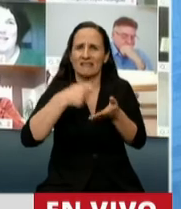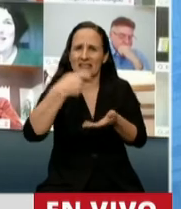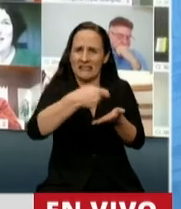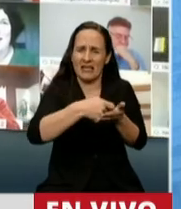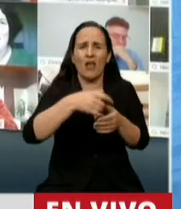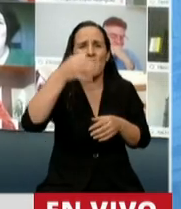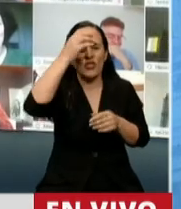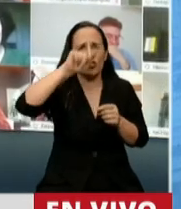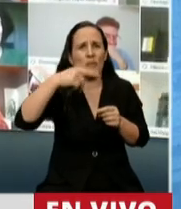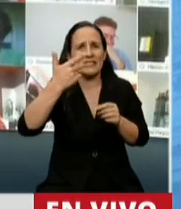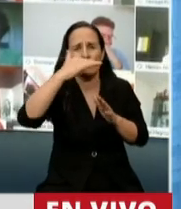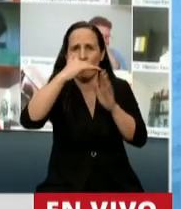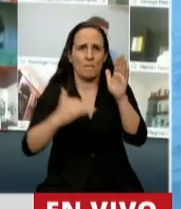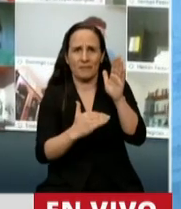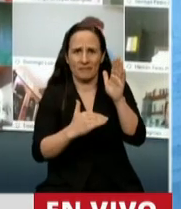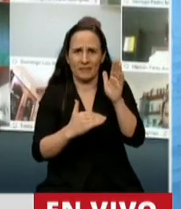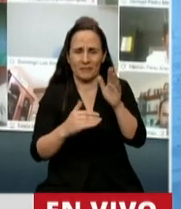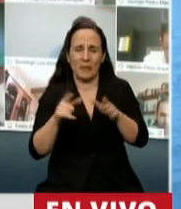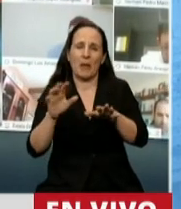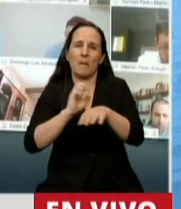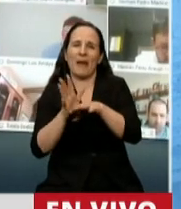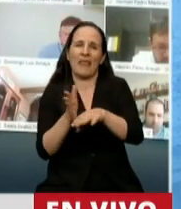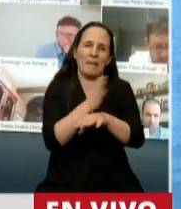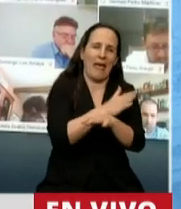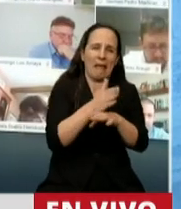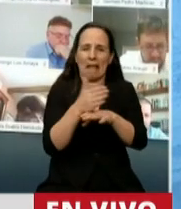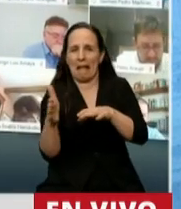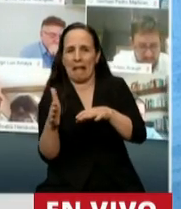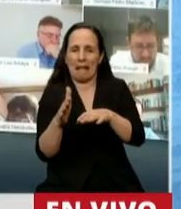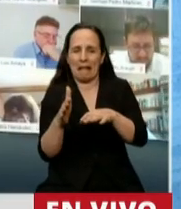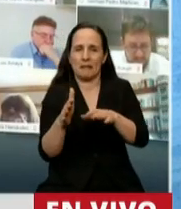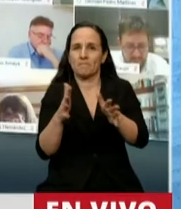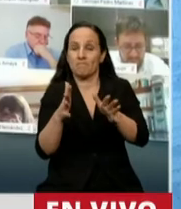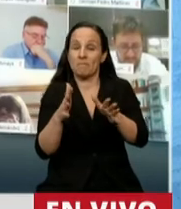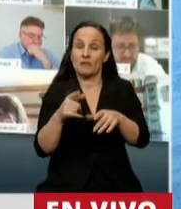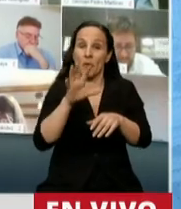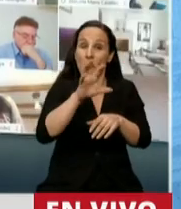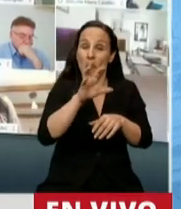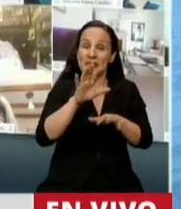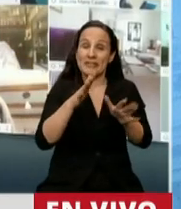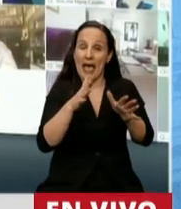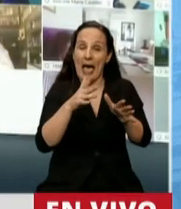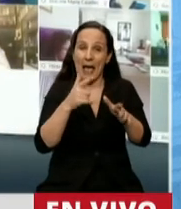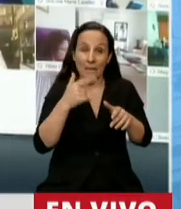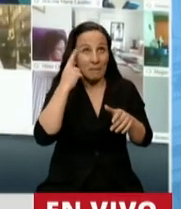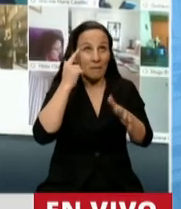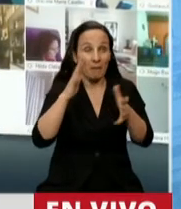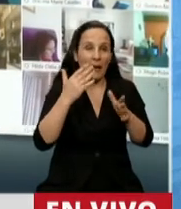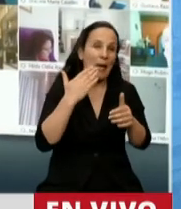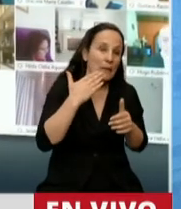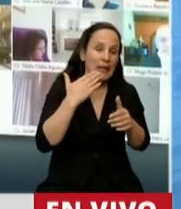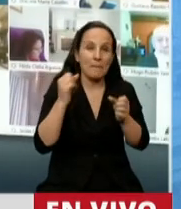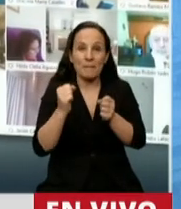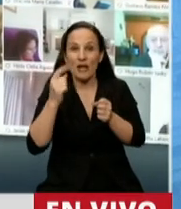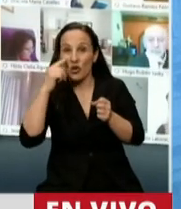,12% entre pre-pandemia y pandemia, mientras que la previsión de recaduación de la provincia presupuestada para abril, mayo